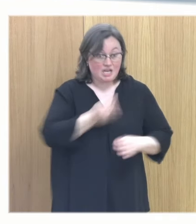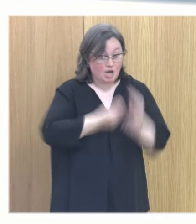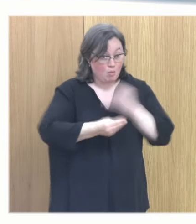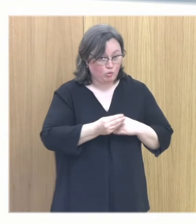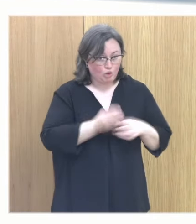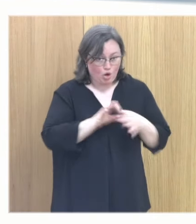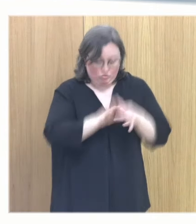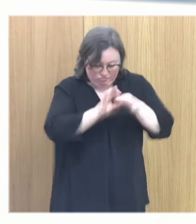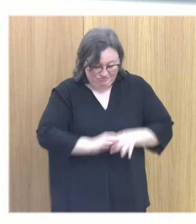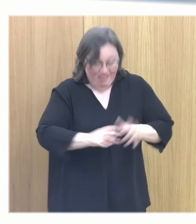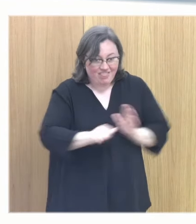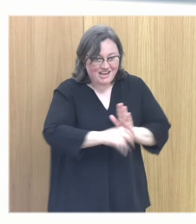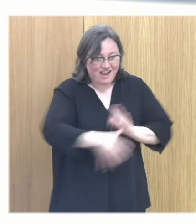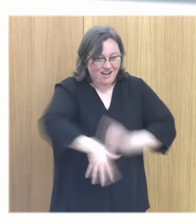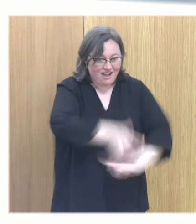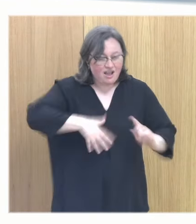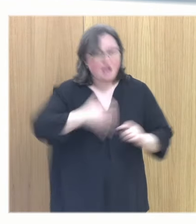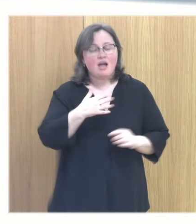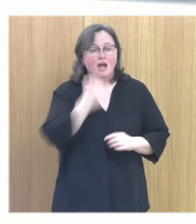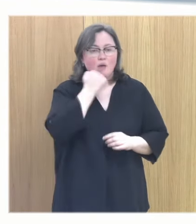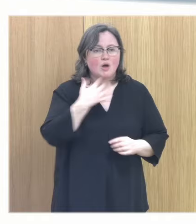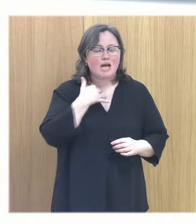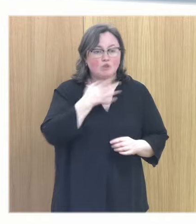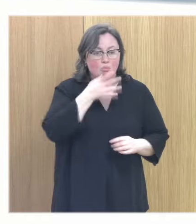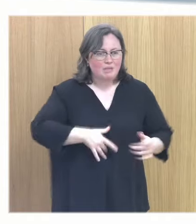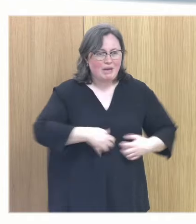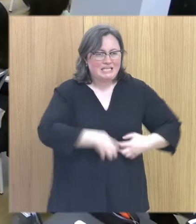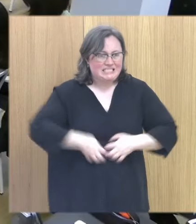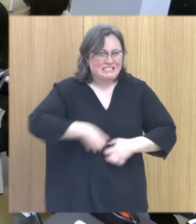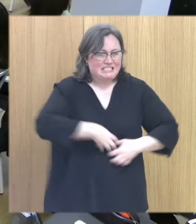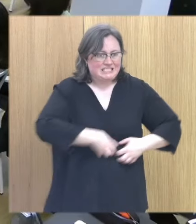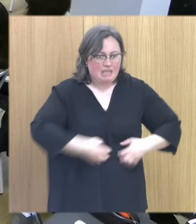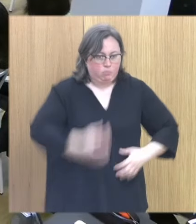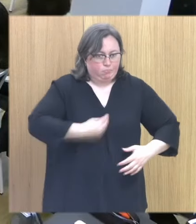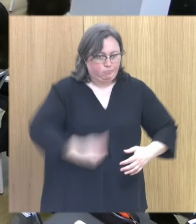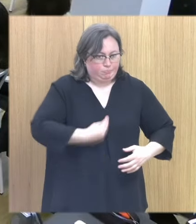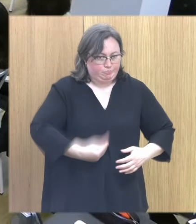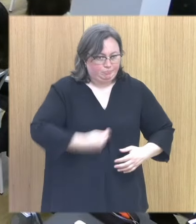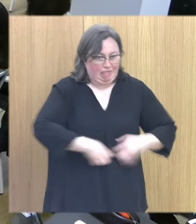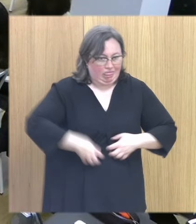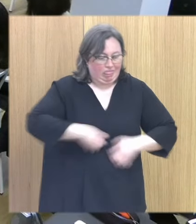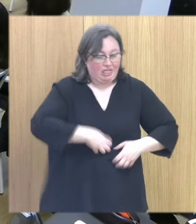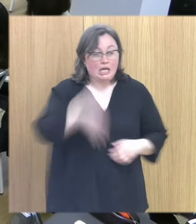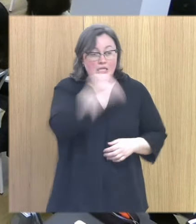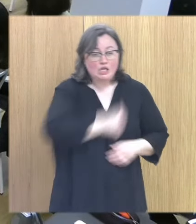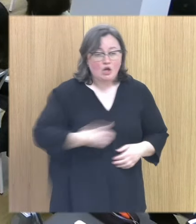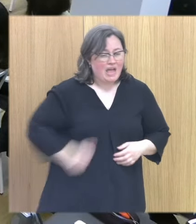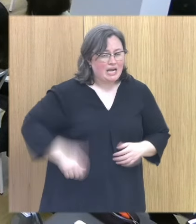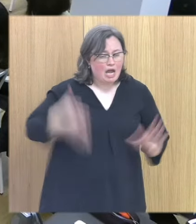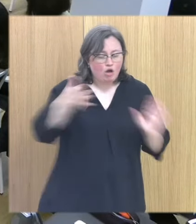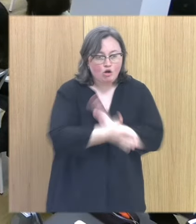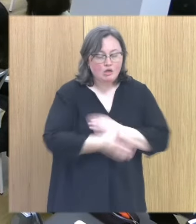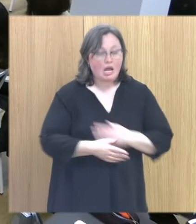entonces ¿por qué produce asco el abuso? porque remueve la tripa es literal y entonces los niños con diarreas crónicas los